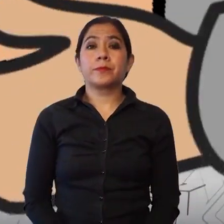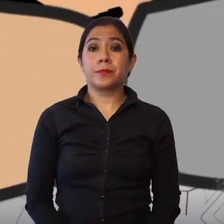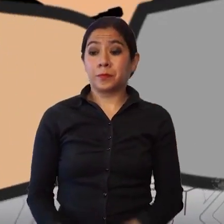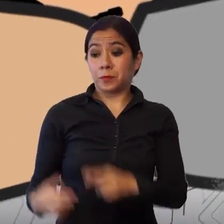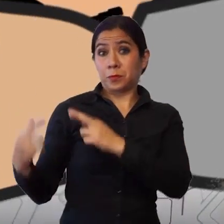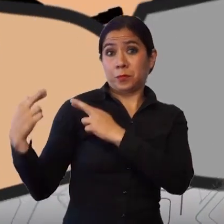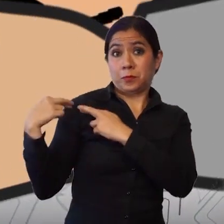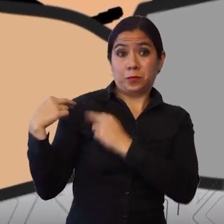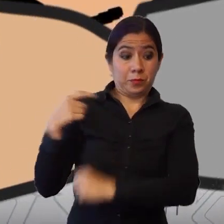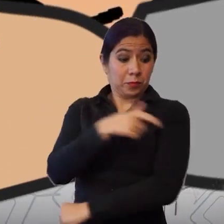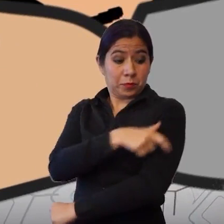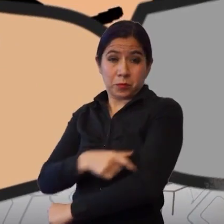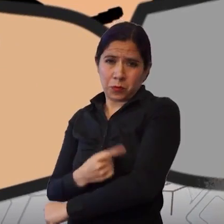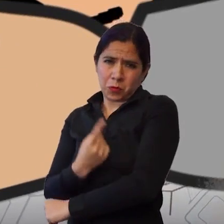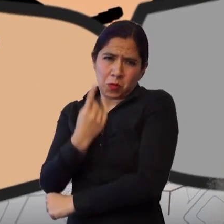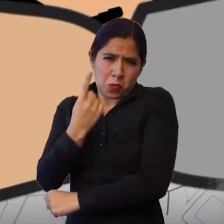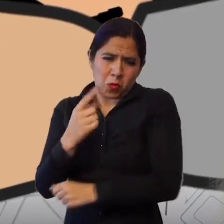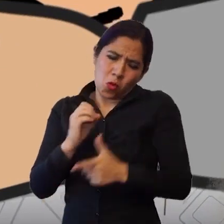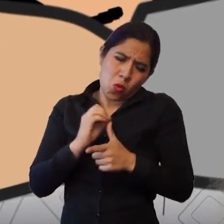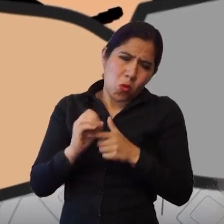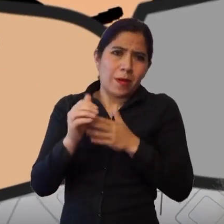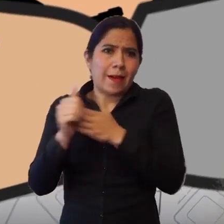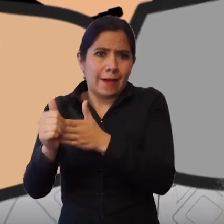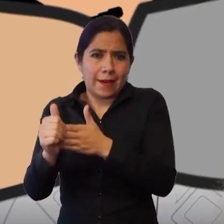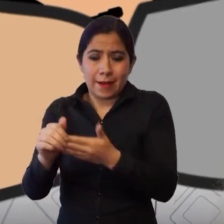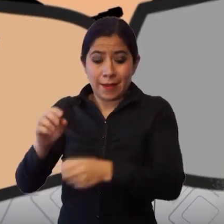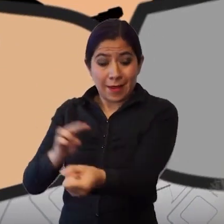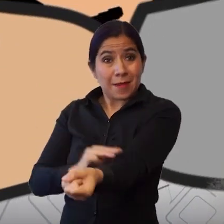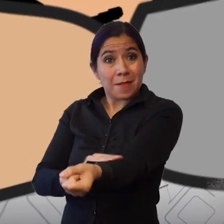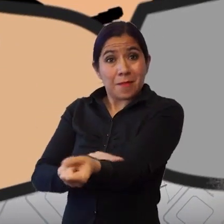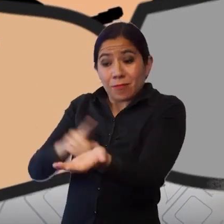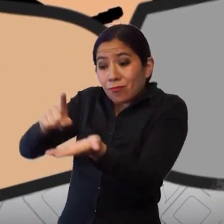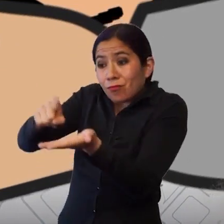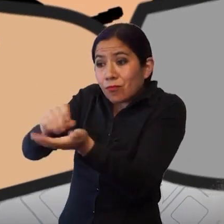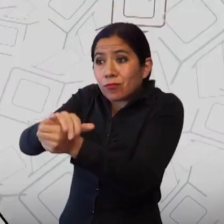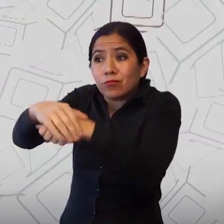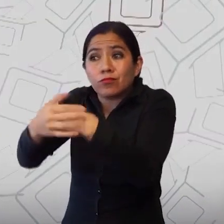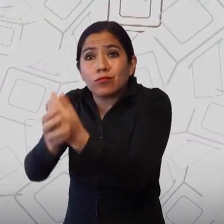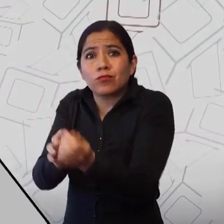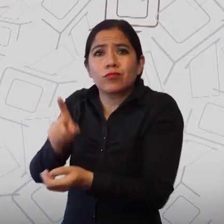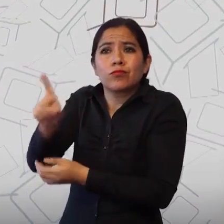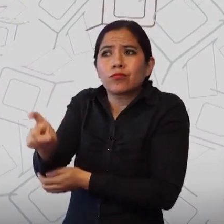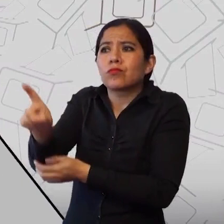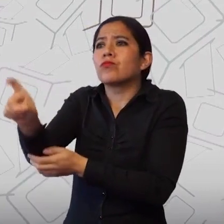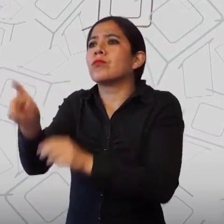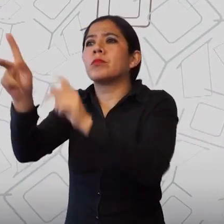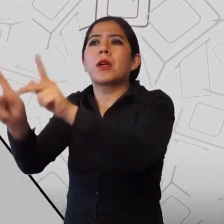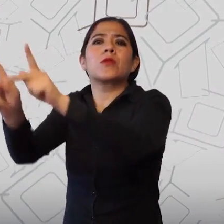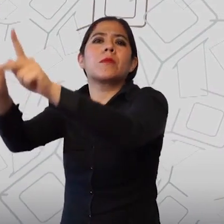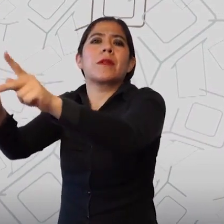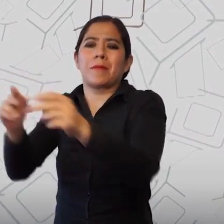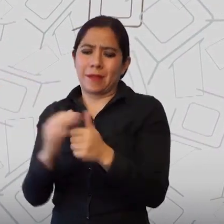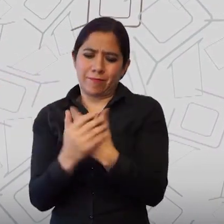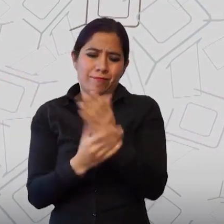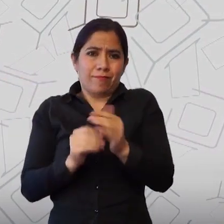o guías electorales rociará alcohol en las manos de los electores para su desinfección antes